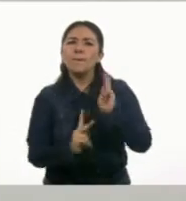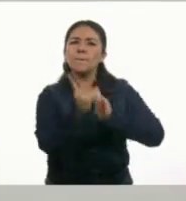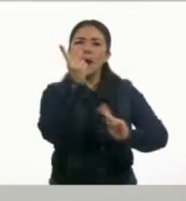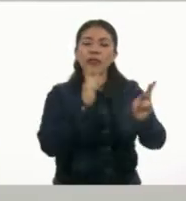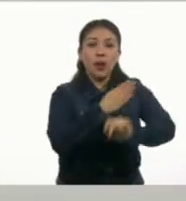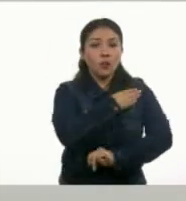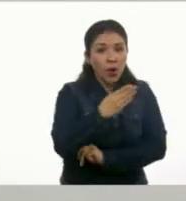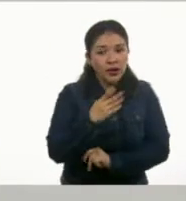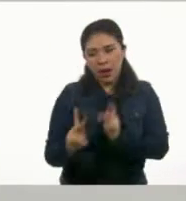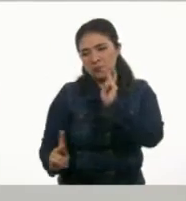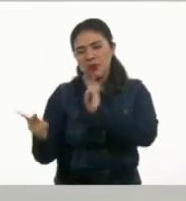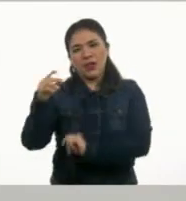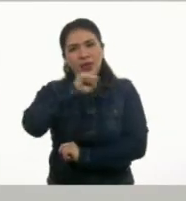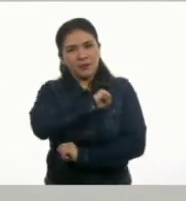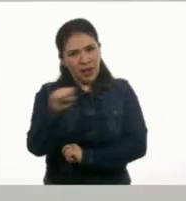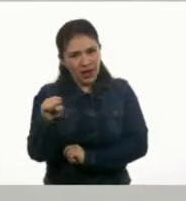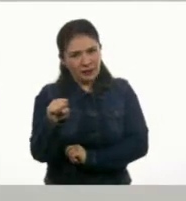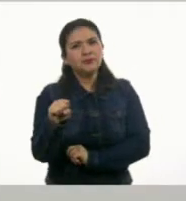Ale, sigue.